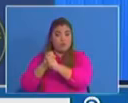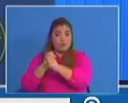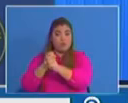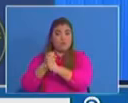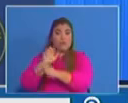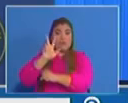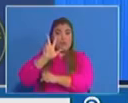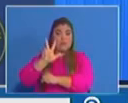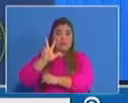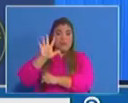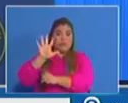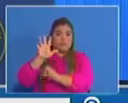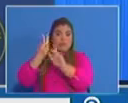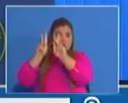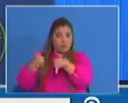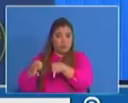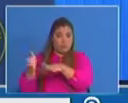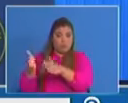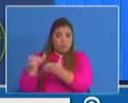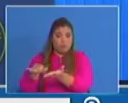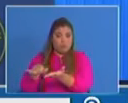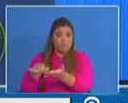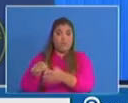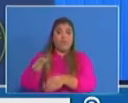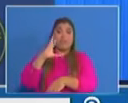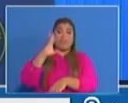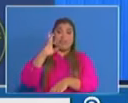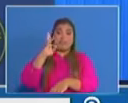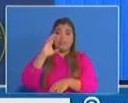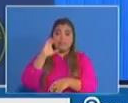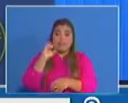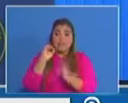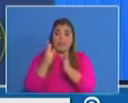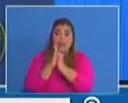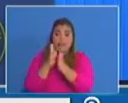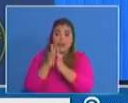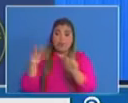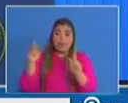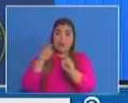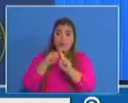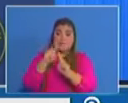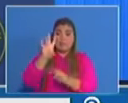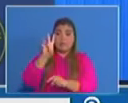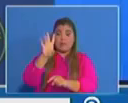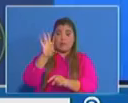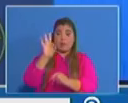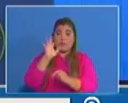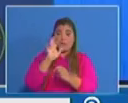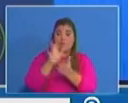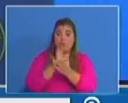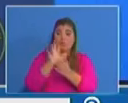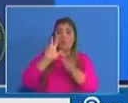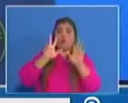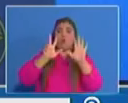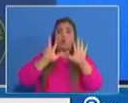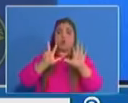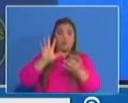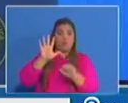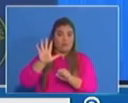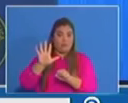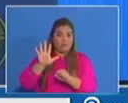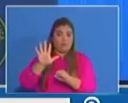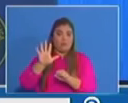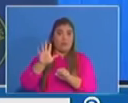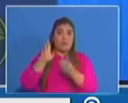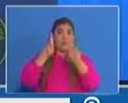de 60 a 79 años, 85 y mayores de